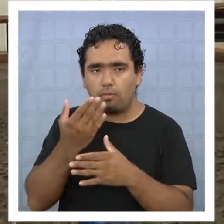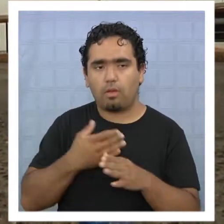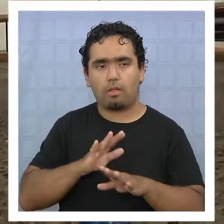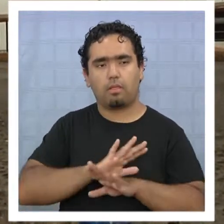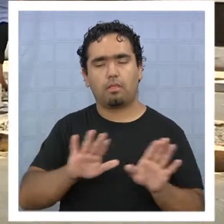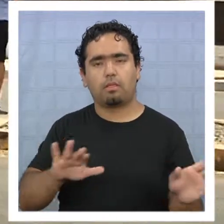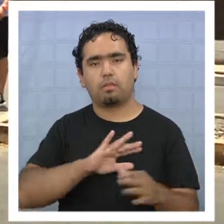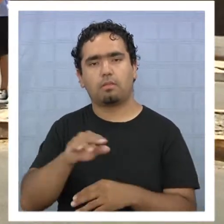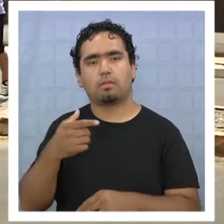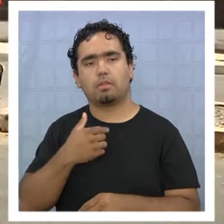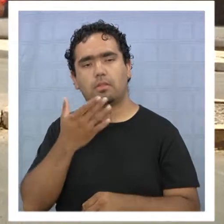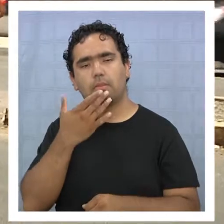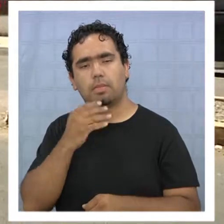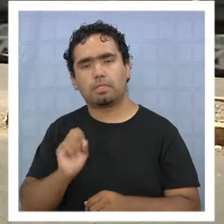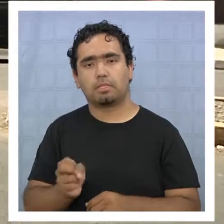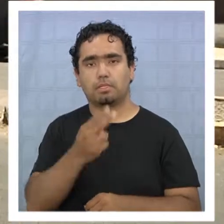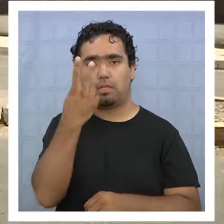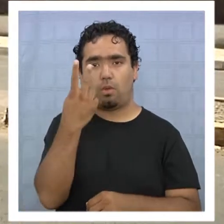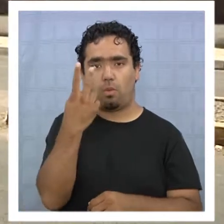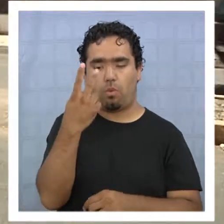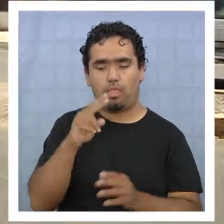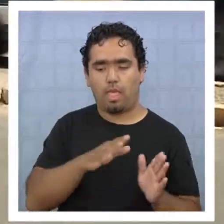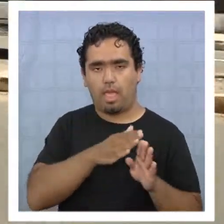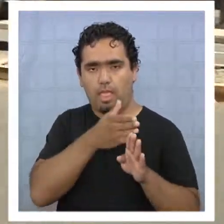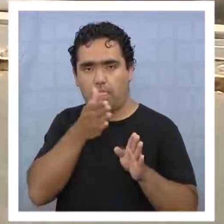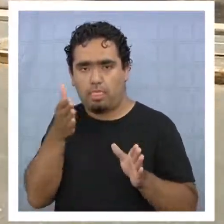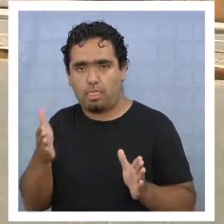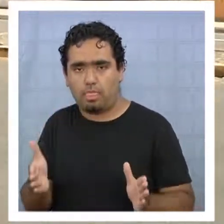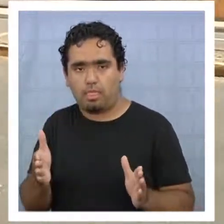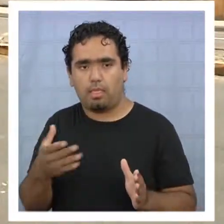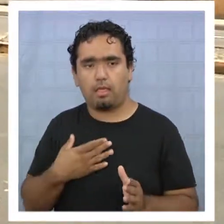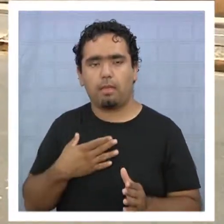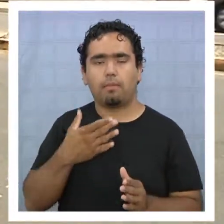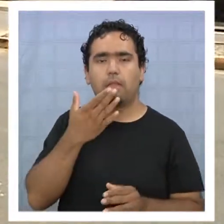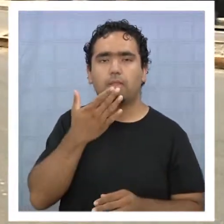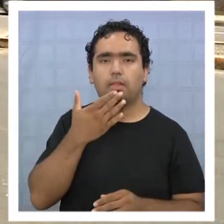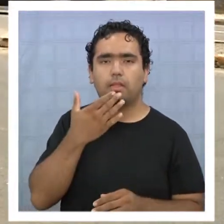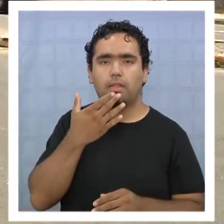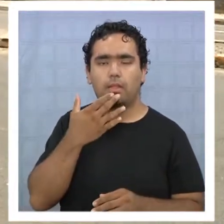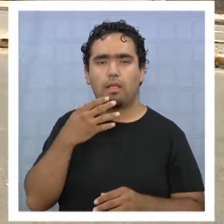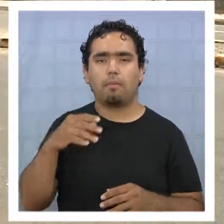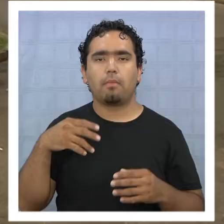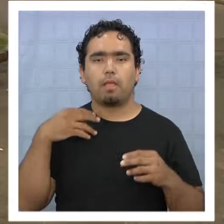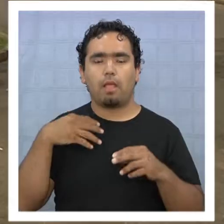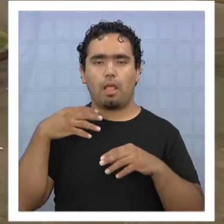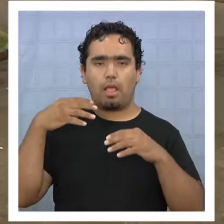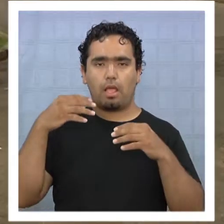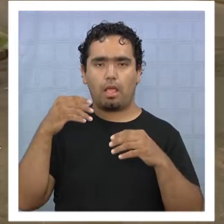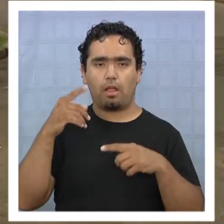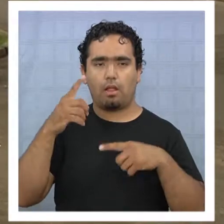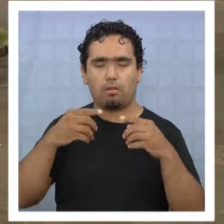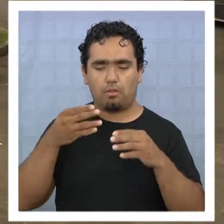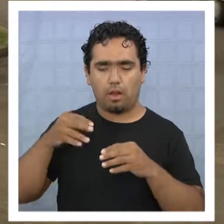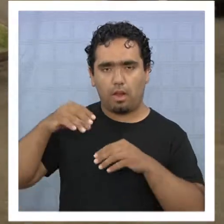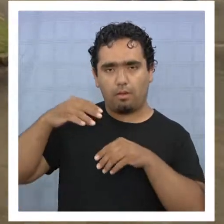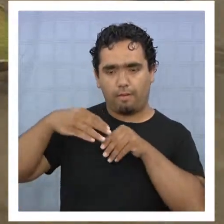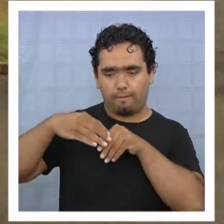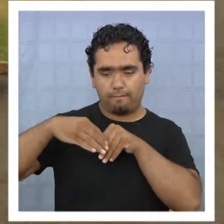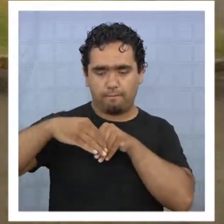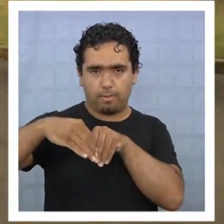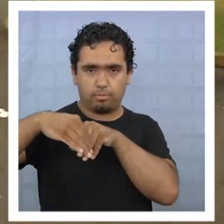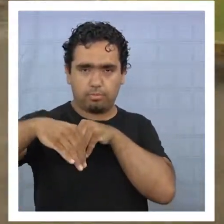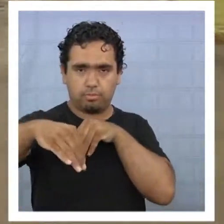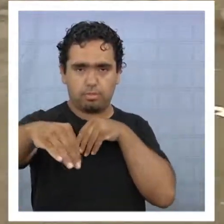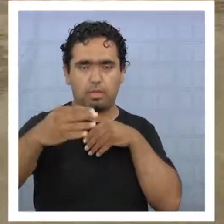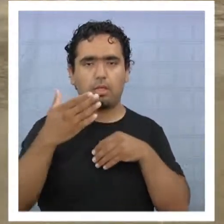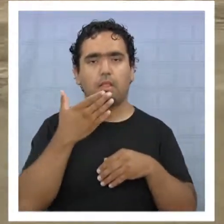En la continuidad de los trabajos se considera una segunda etapa que contempla la instalación de soleras y una capa asfáltica